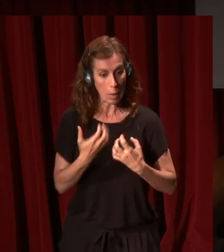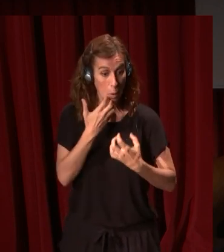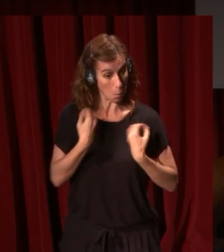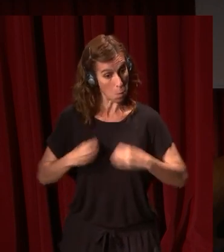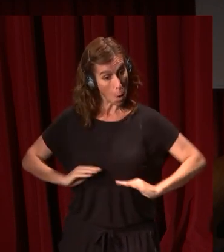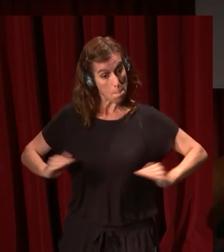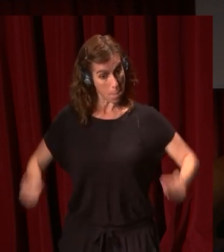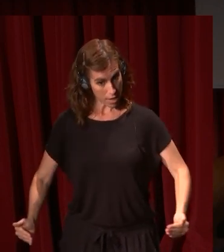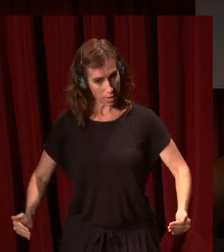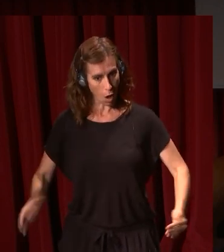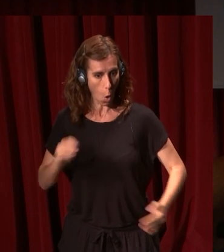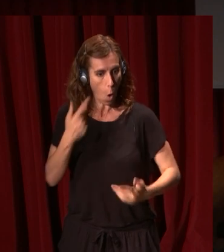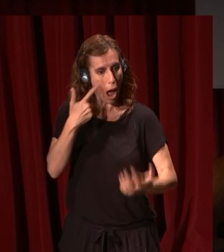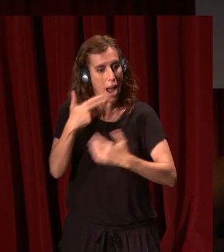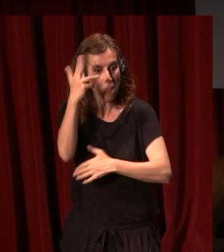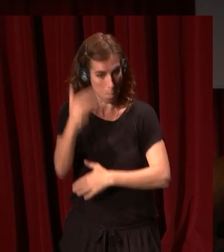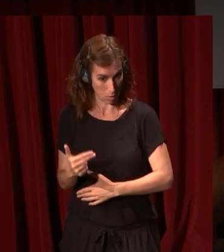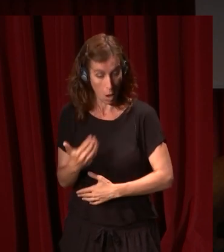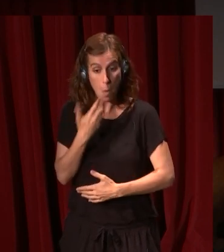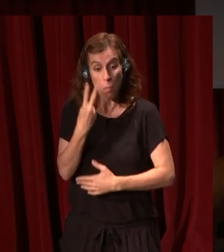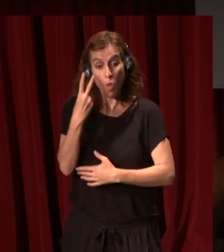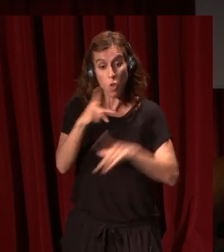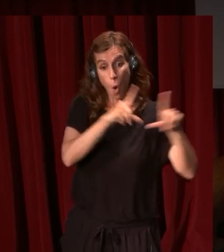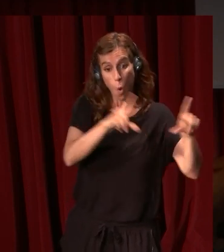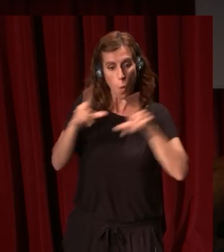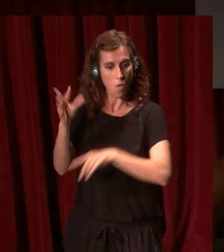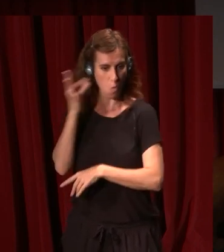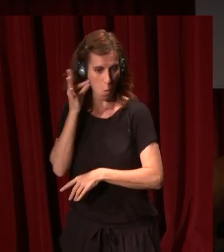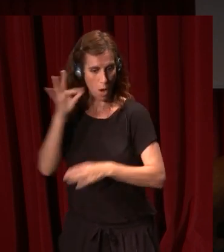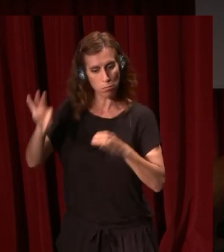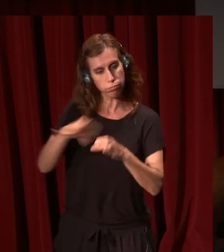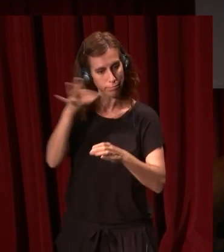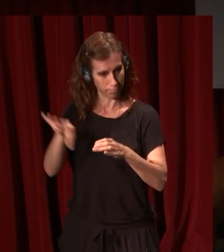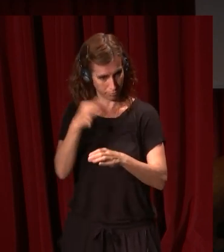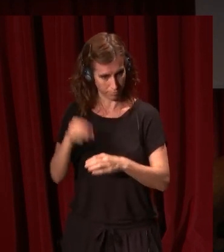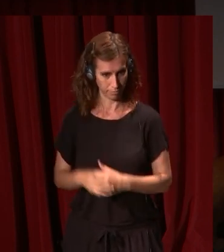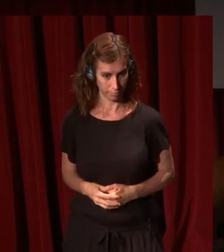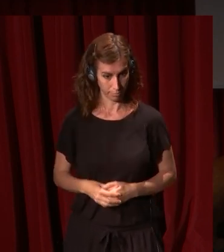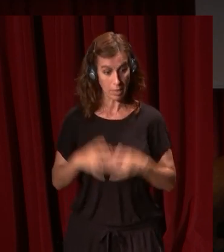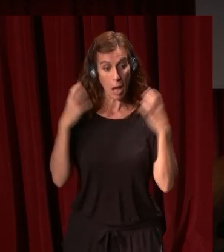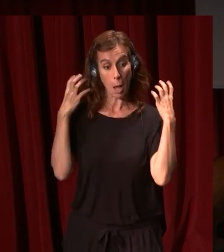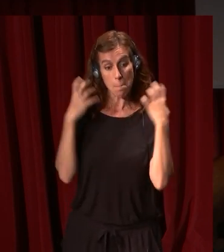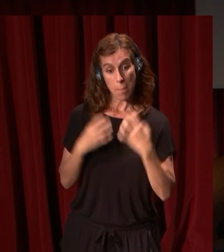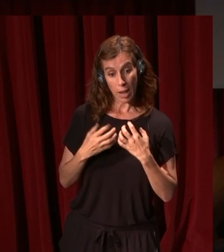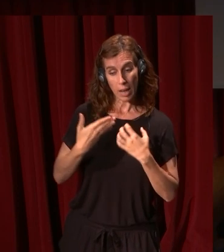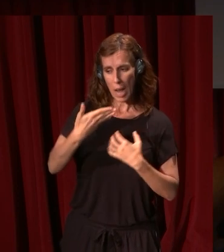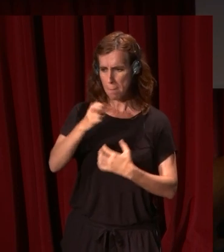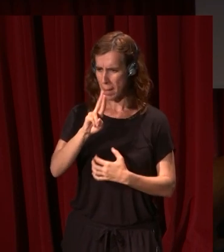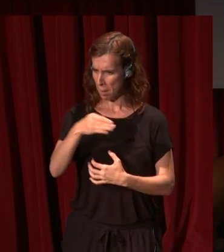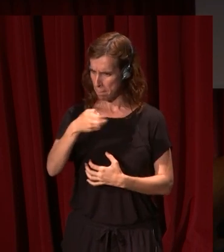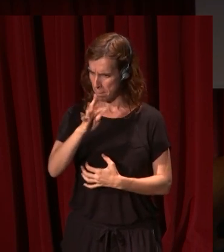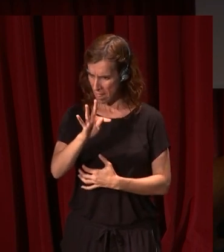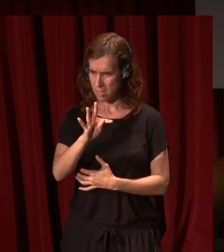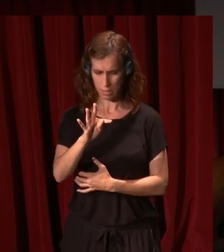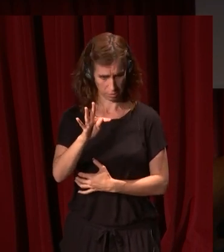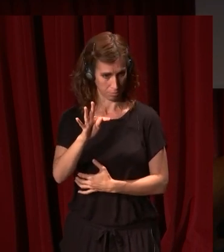y el arte de la pintura, por ejemplo, en dos cuadros de dos mujeres cosiendo. Velázquez y Vermeer no pudieron conocerse, no